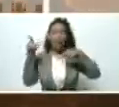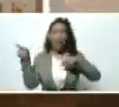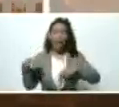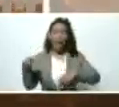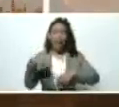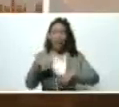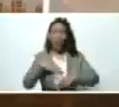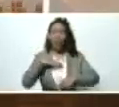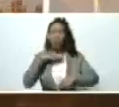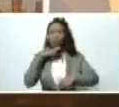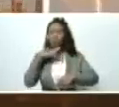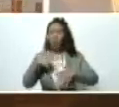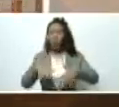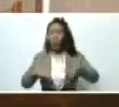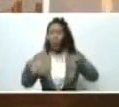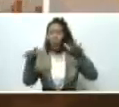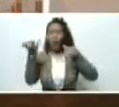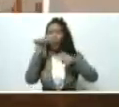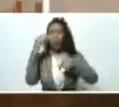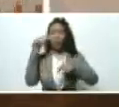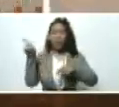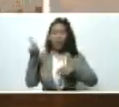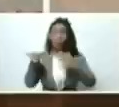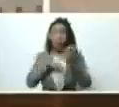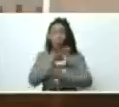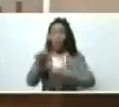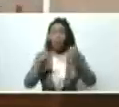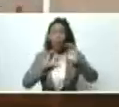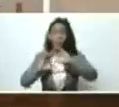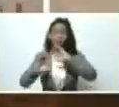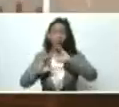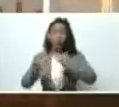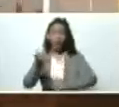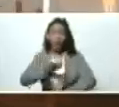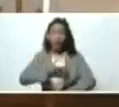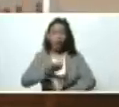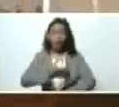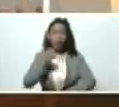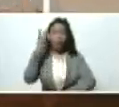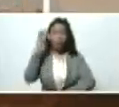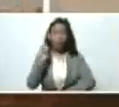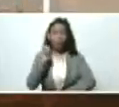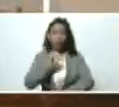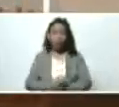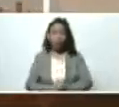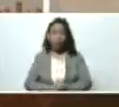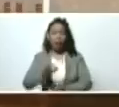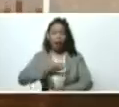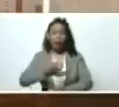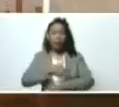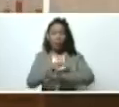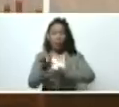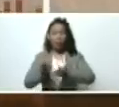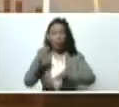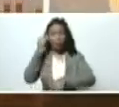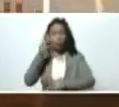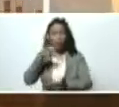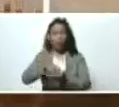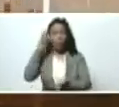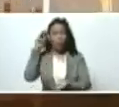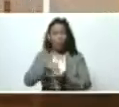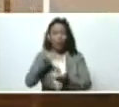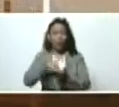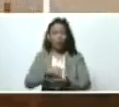creció. Hemos tenido problemas con la comunicación con el alcalde de Petare, alcalde del municipio de Sucre, del estado Miranda.